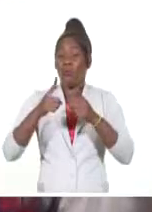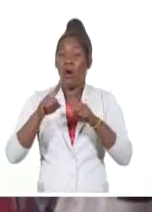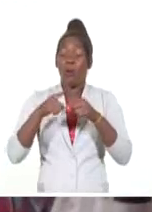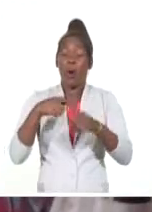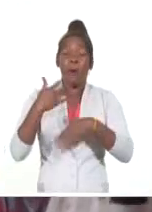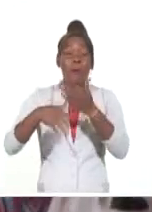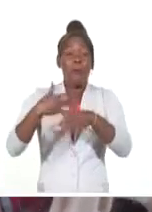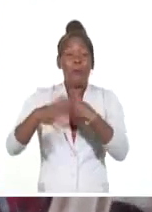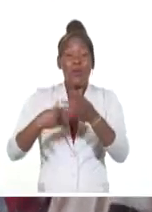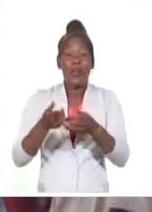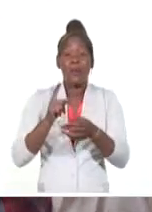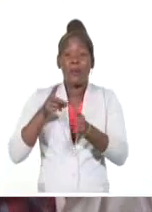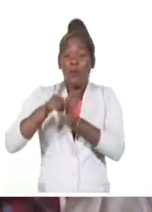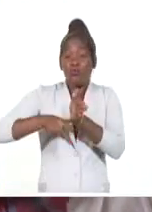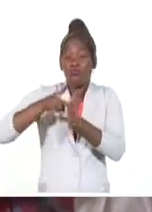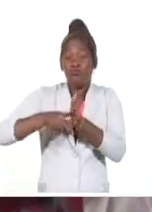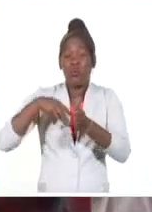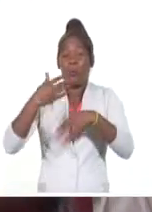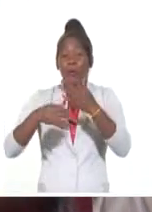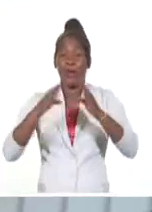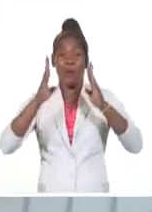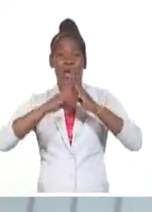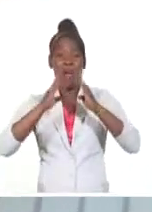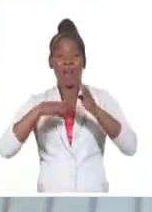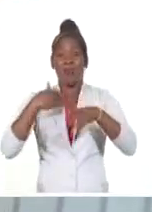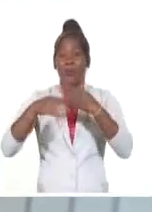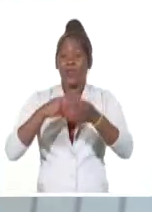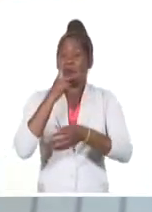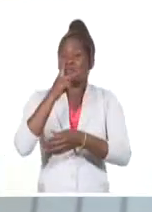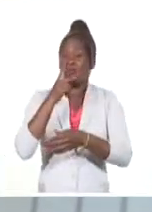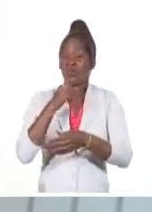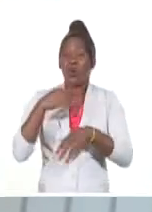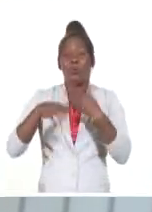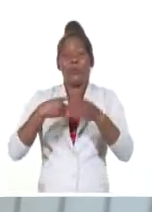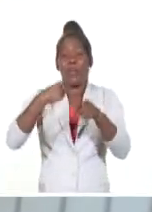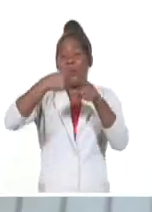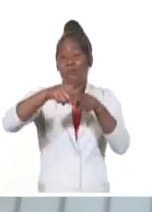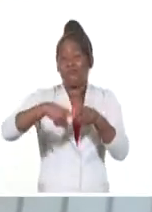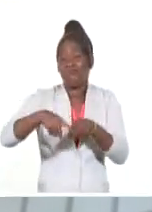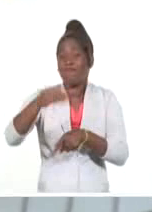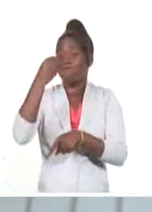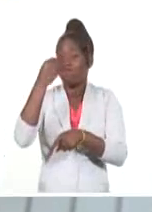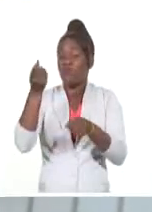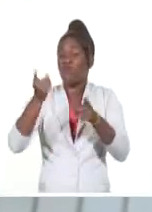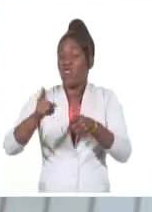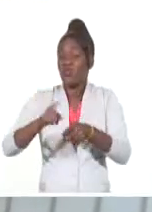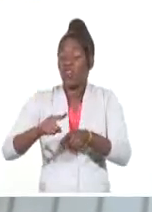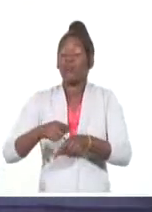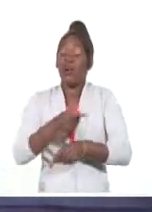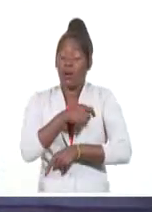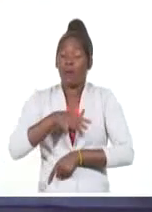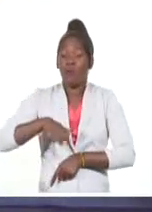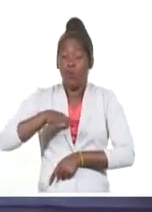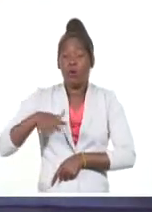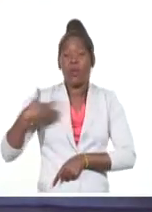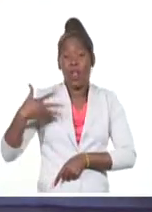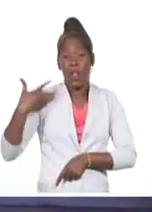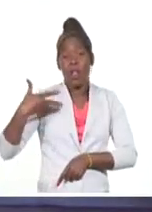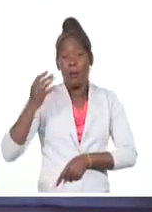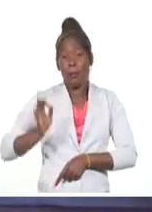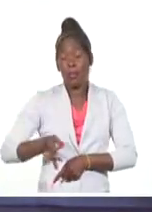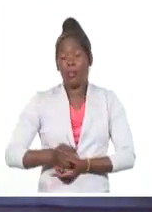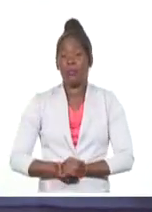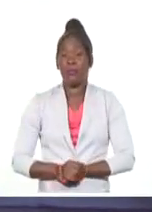el estado de viales y viviendas, acceso a servicios, abasto de productos alimenticios y conservación del patrimonio. Los serán